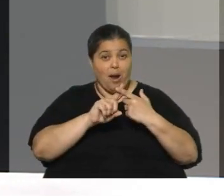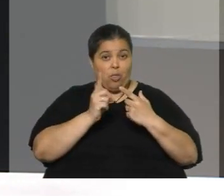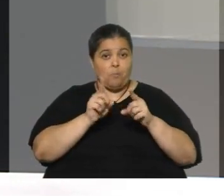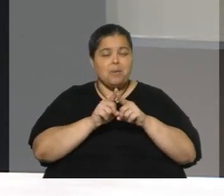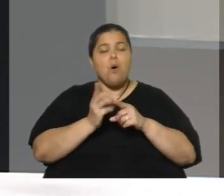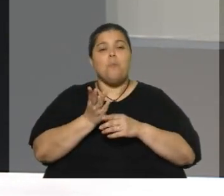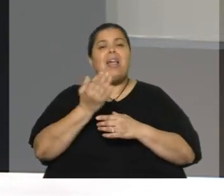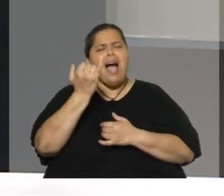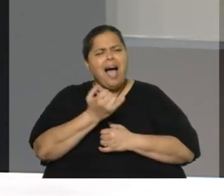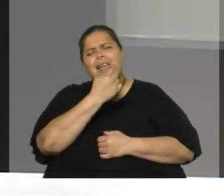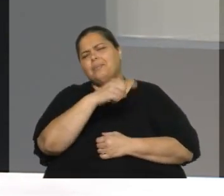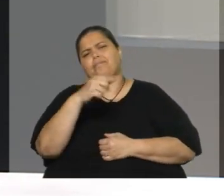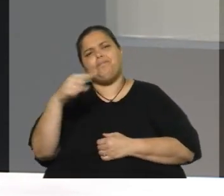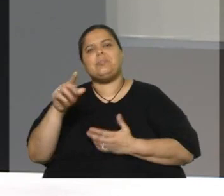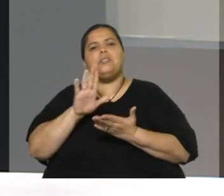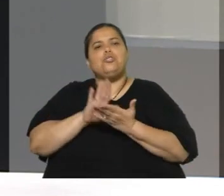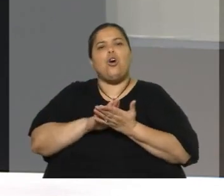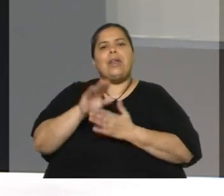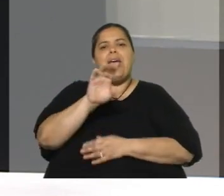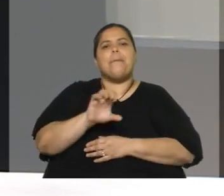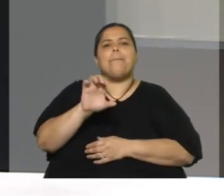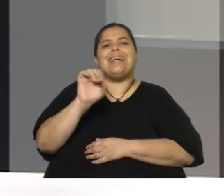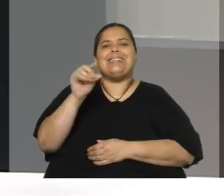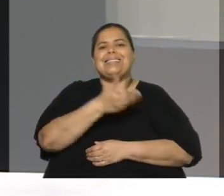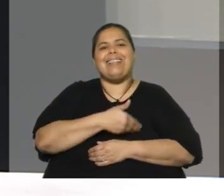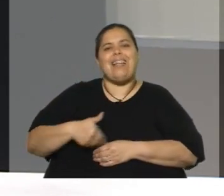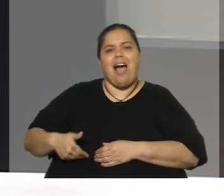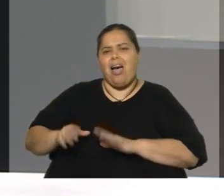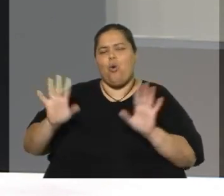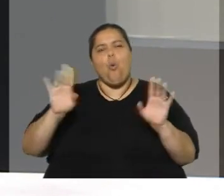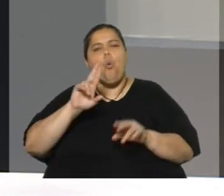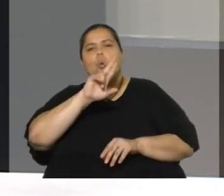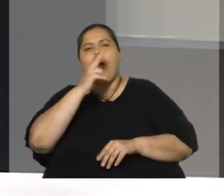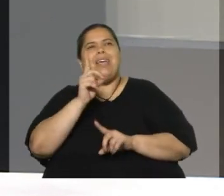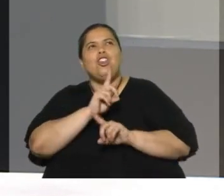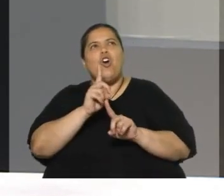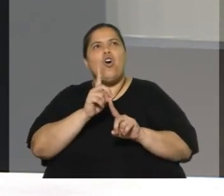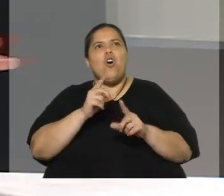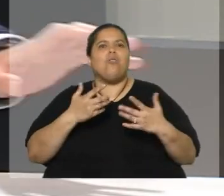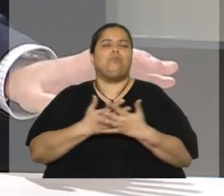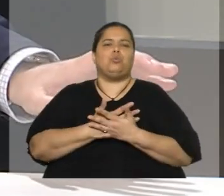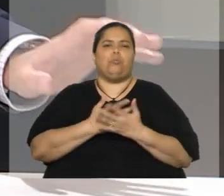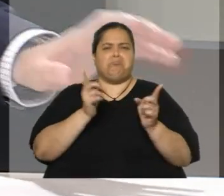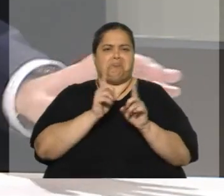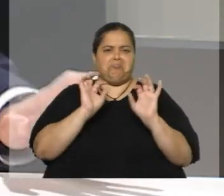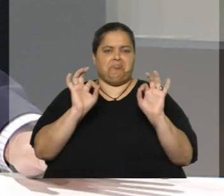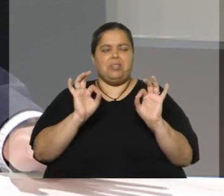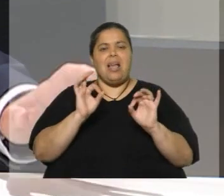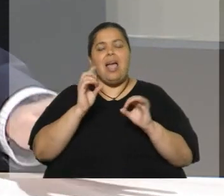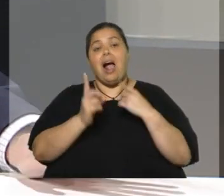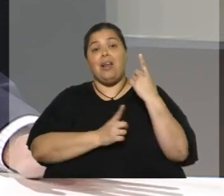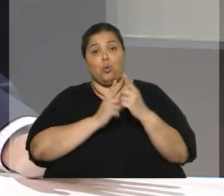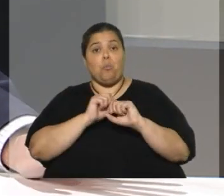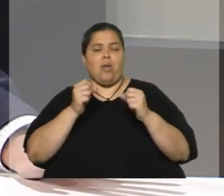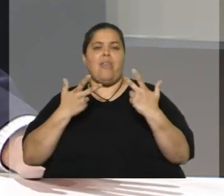muchísimas excepciones con respecto a las empresas del Estado y Uruguay no se vería afectado ni a los más radicales, digamos,